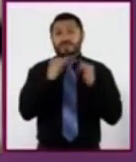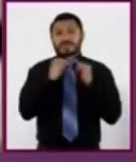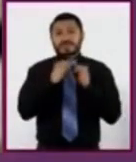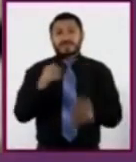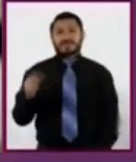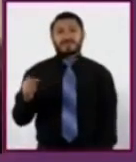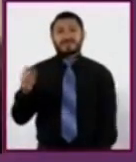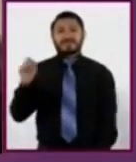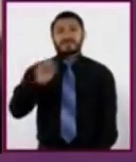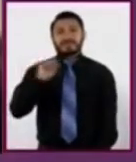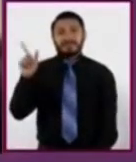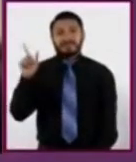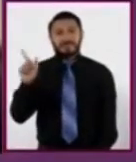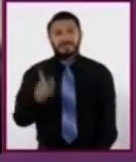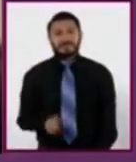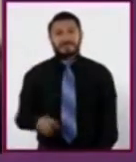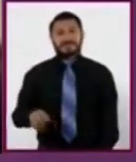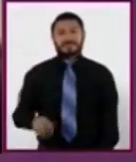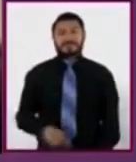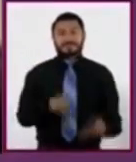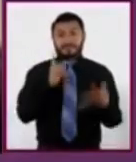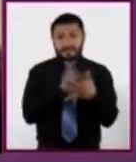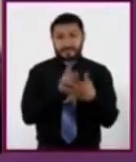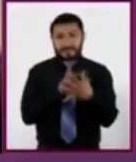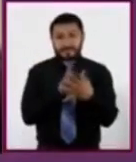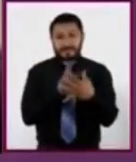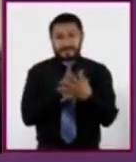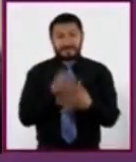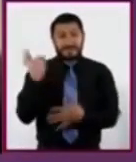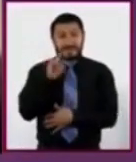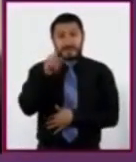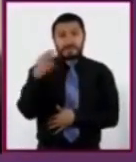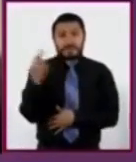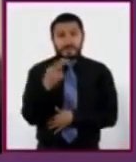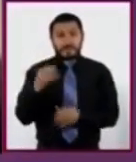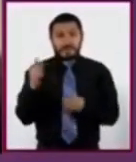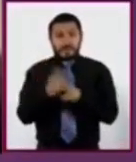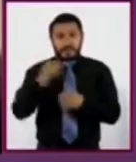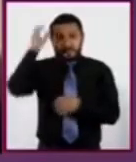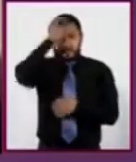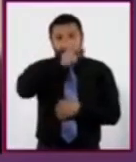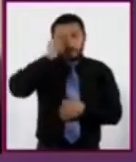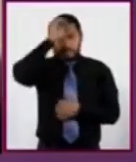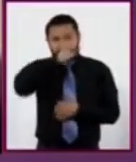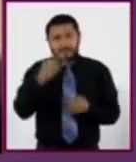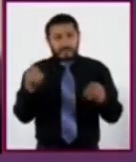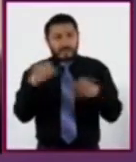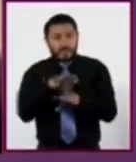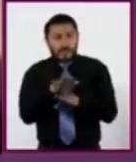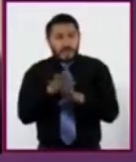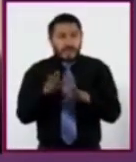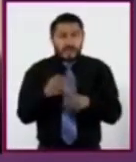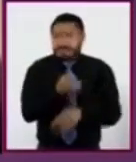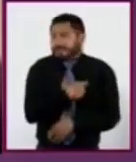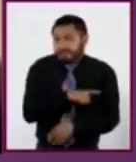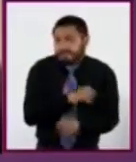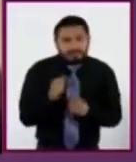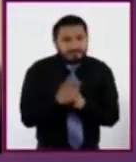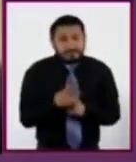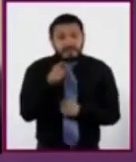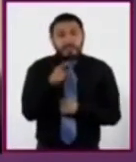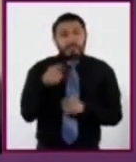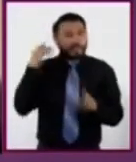profesional. Cinco. Si necesitas una opinión acerca de aspectos como tu salud, busca que sea de